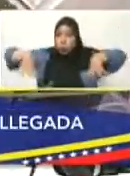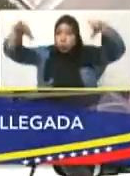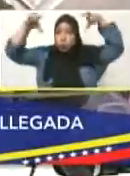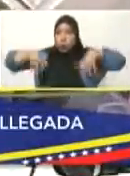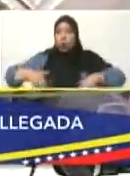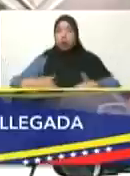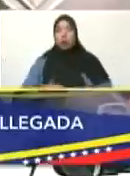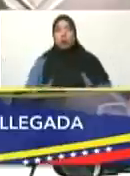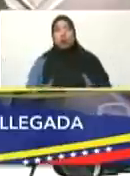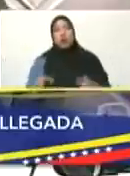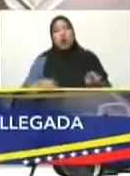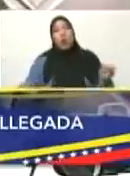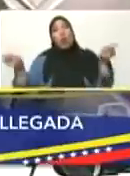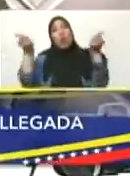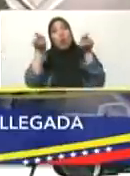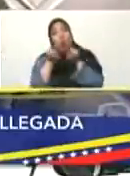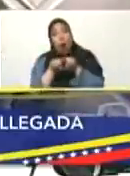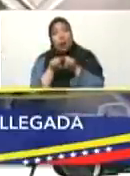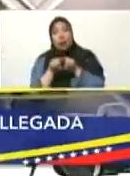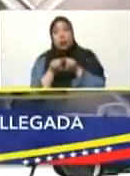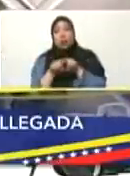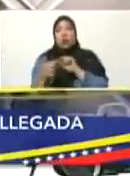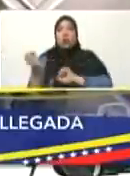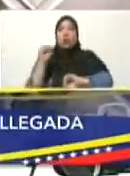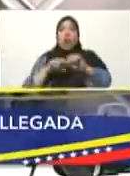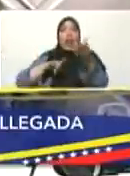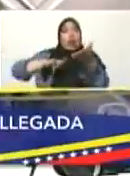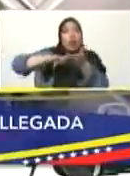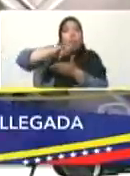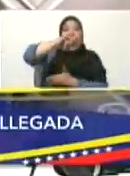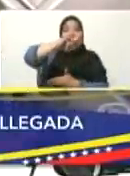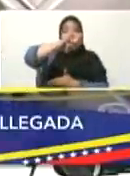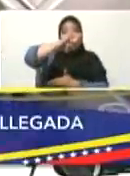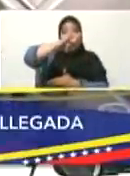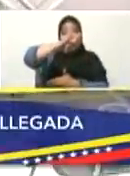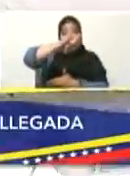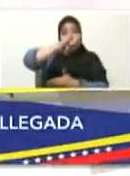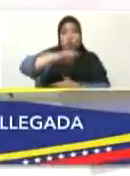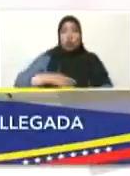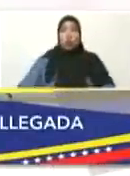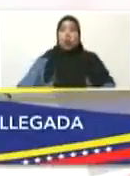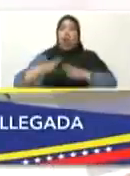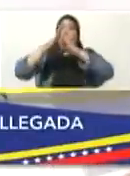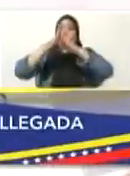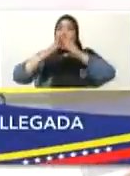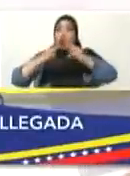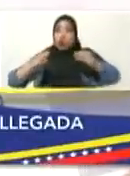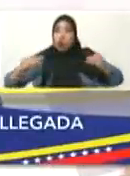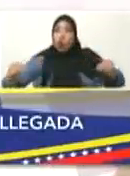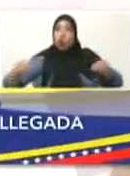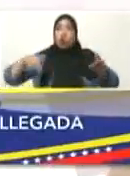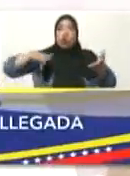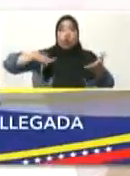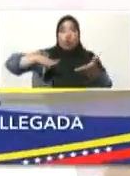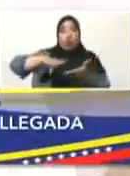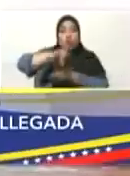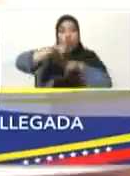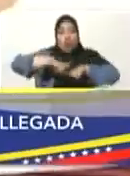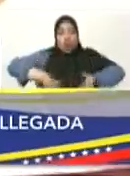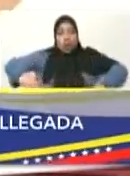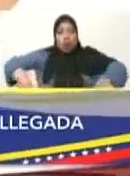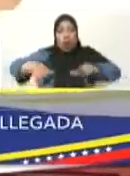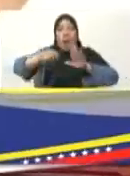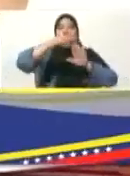Igualmente hay restricción de vuelos. Todos los aeropuertos tendrán sus medidas